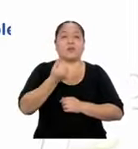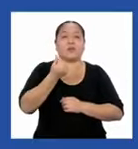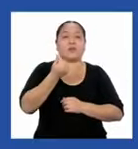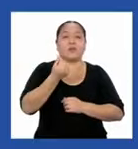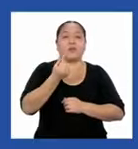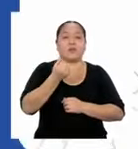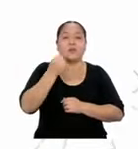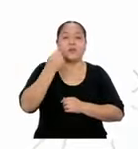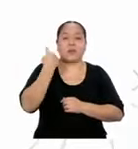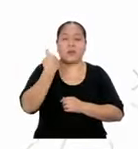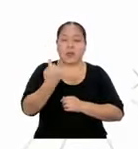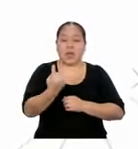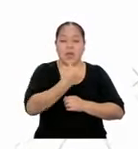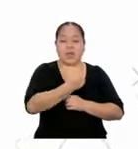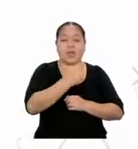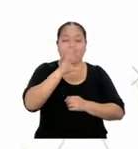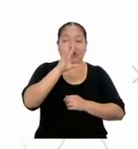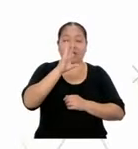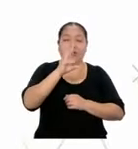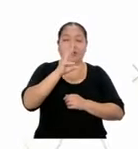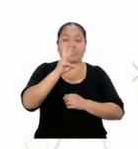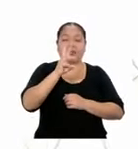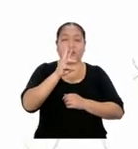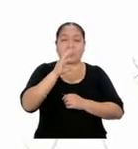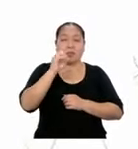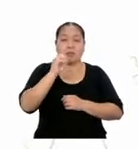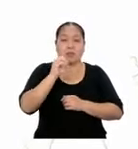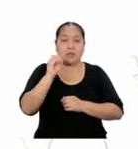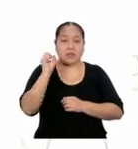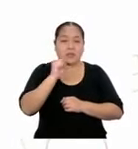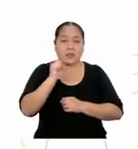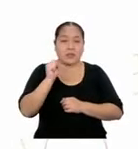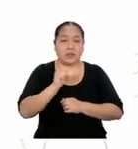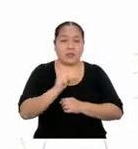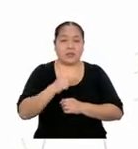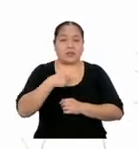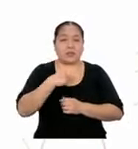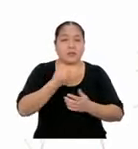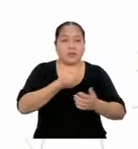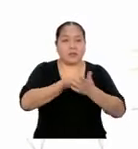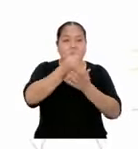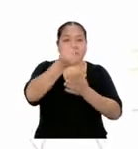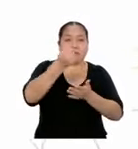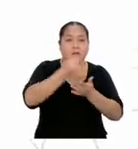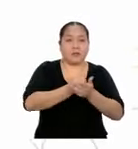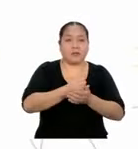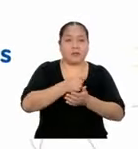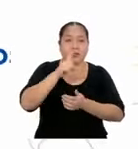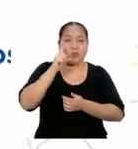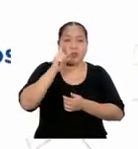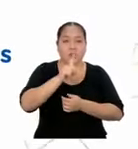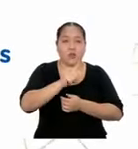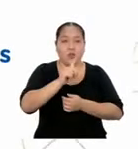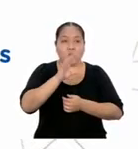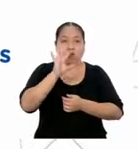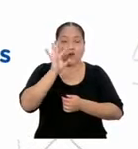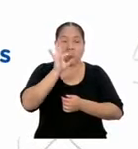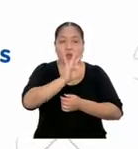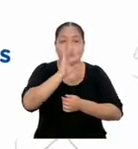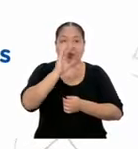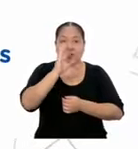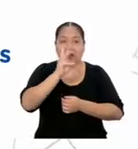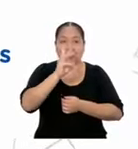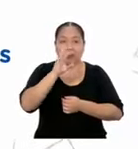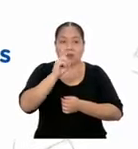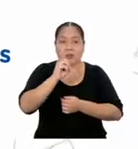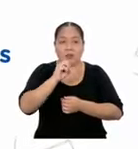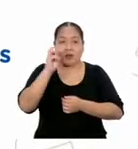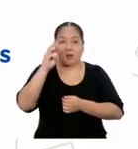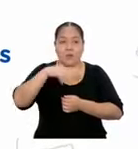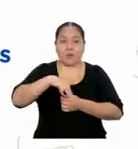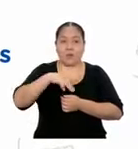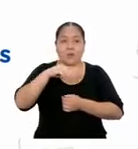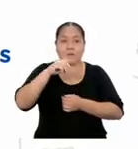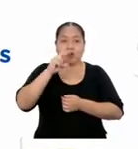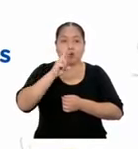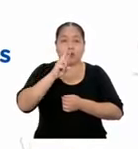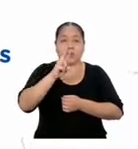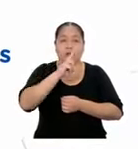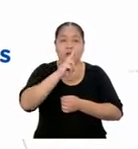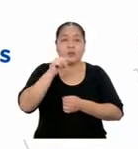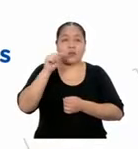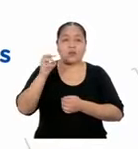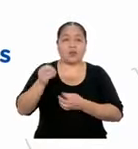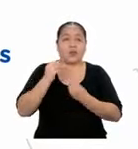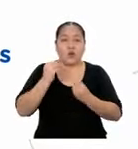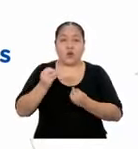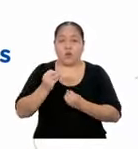céntimos. Entonces, si tengo que construir 960 metros cuadrados, ¿cómo haría para